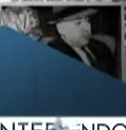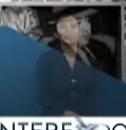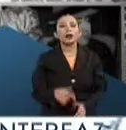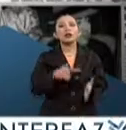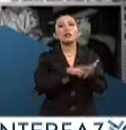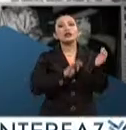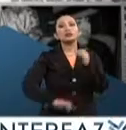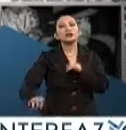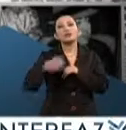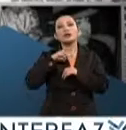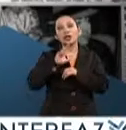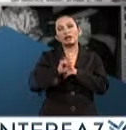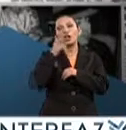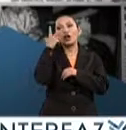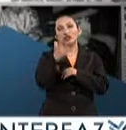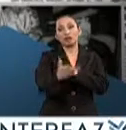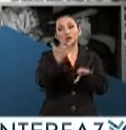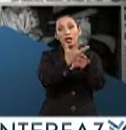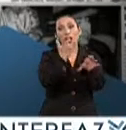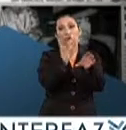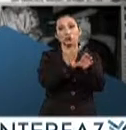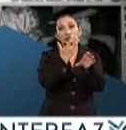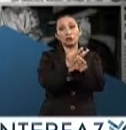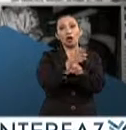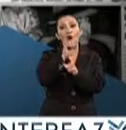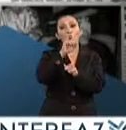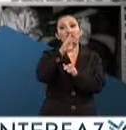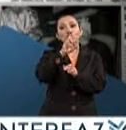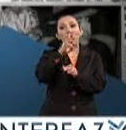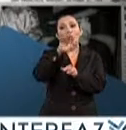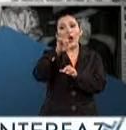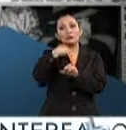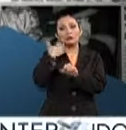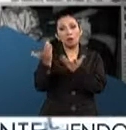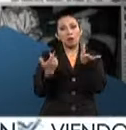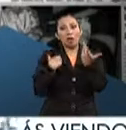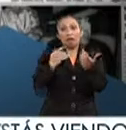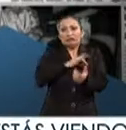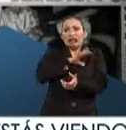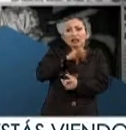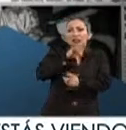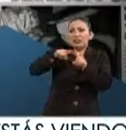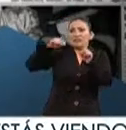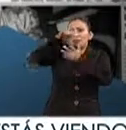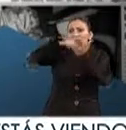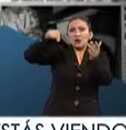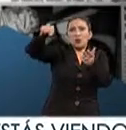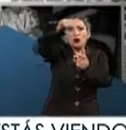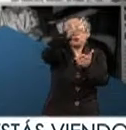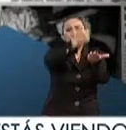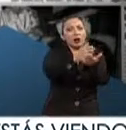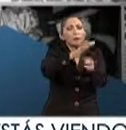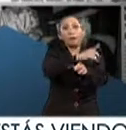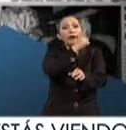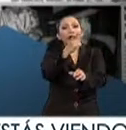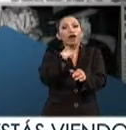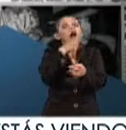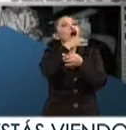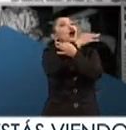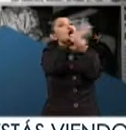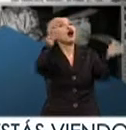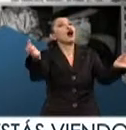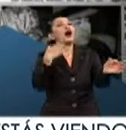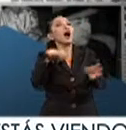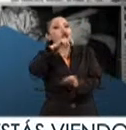en 1938 en Estados Unidos Orson Welles provoca pánico en varias ciudades de ese país a leer por